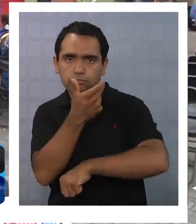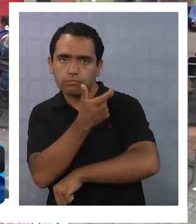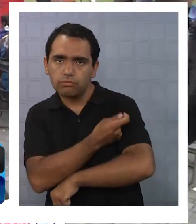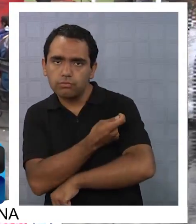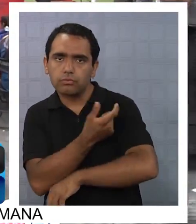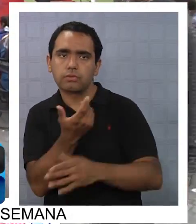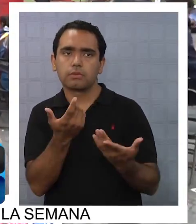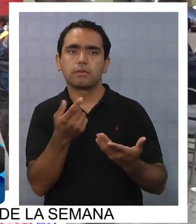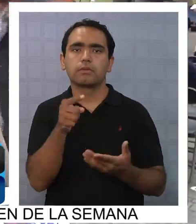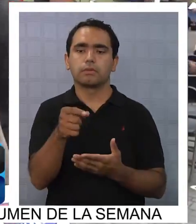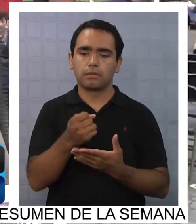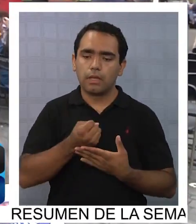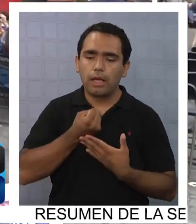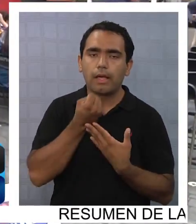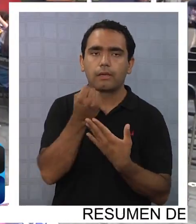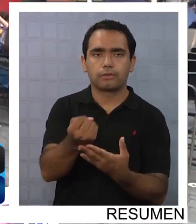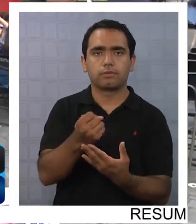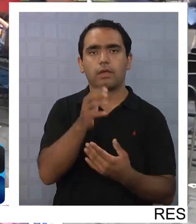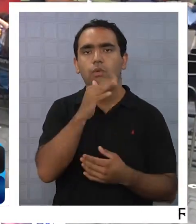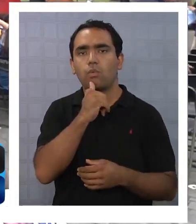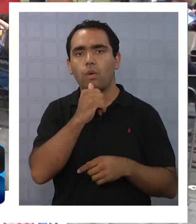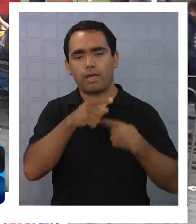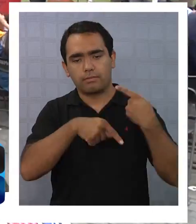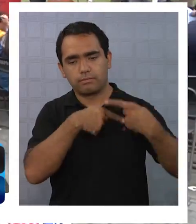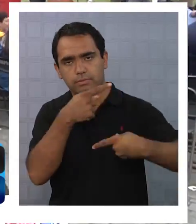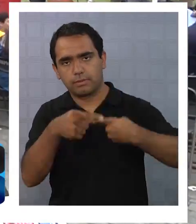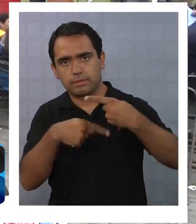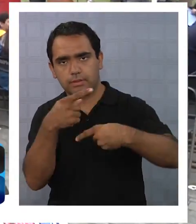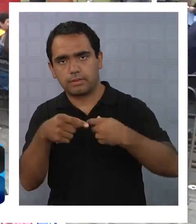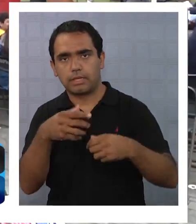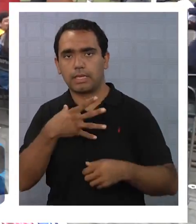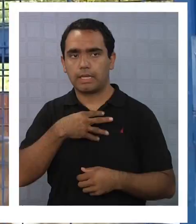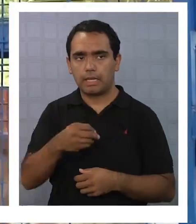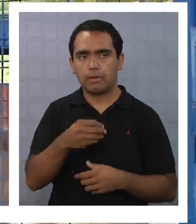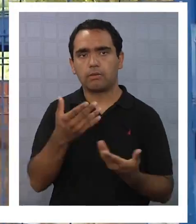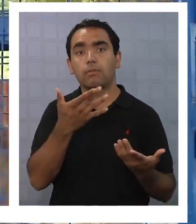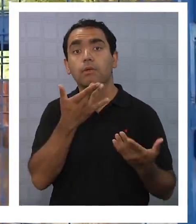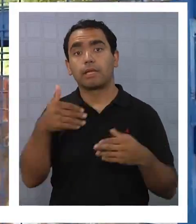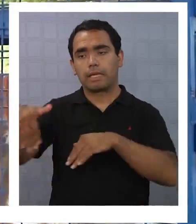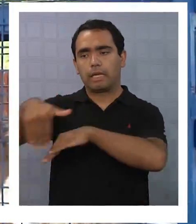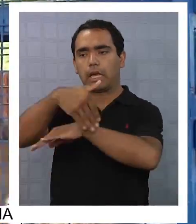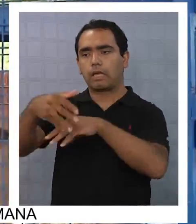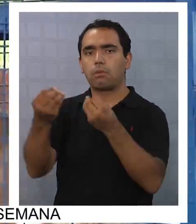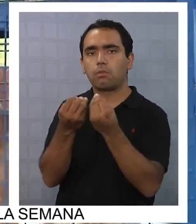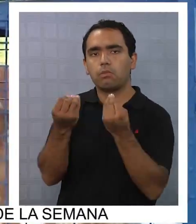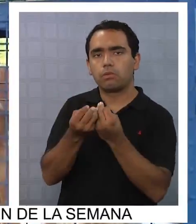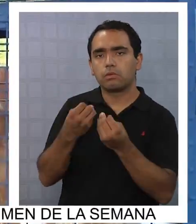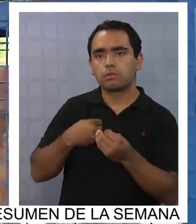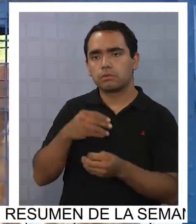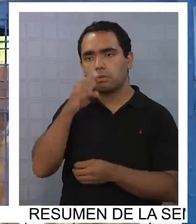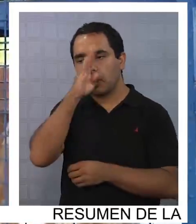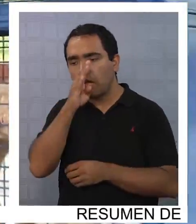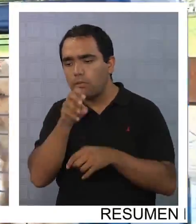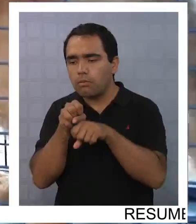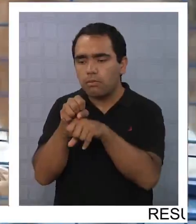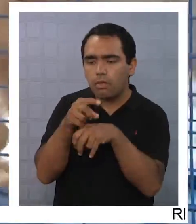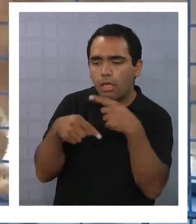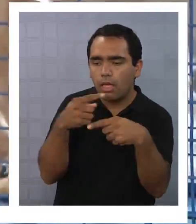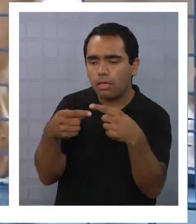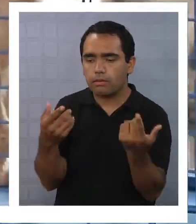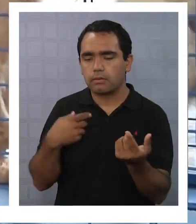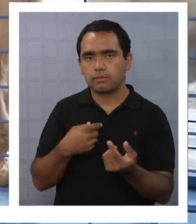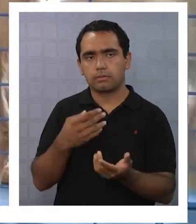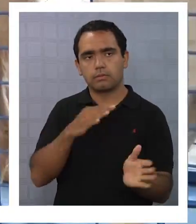haciendo es ayudando a que no exista una reproducción discriminada de los animales, sobre todo en la calle. Campaña que sea urgente llevar a cabo,